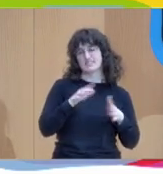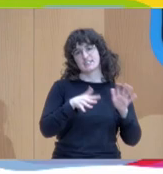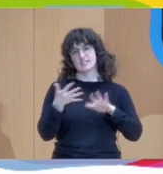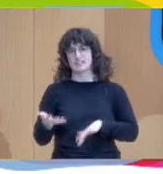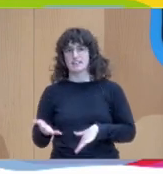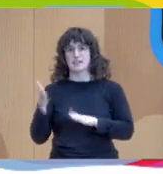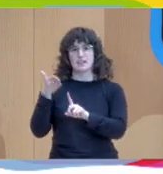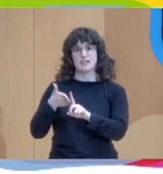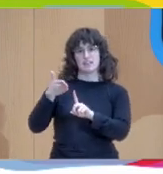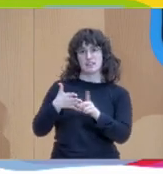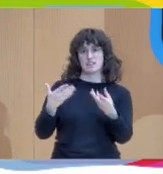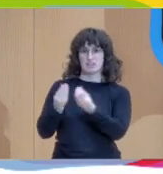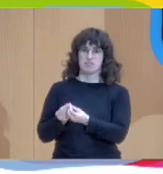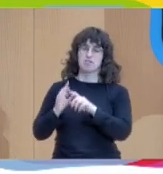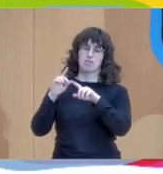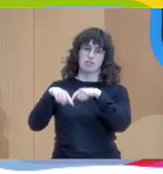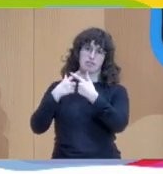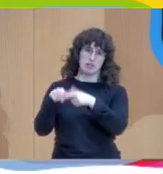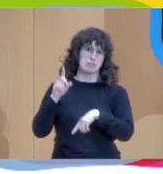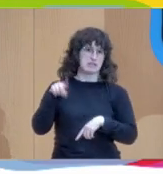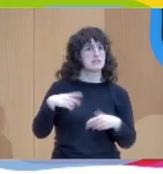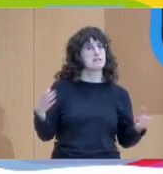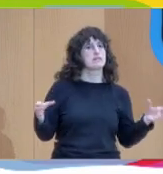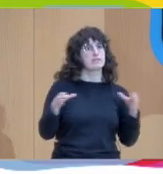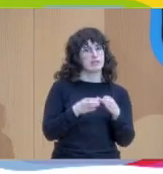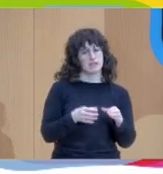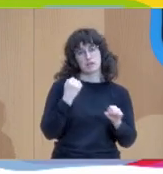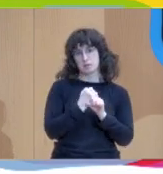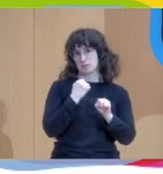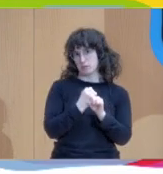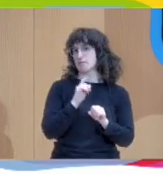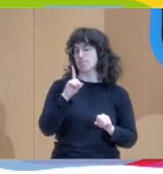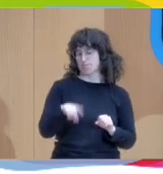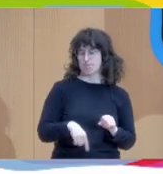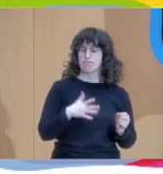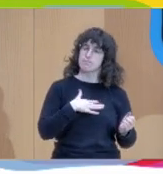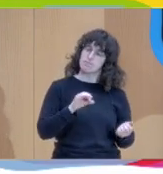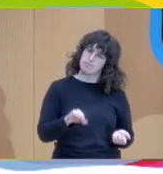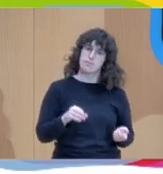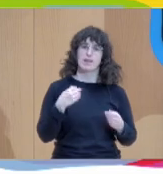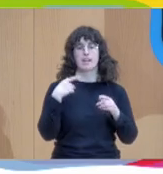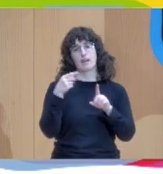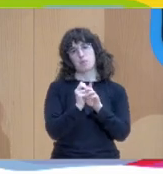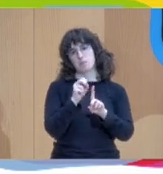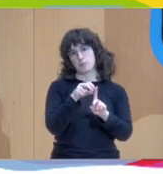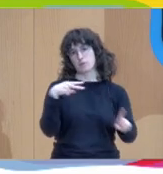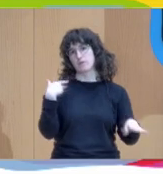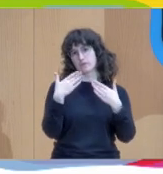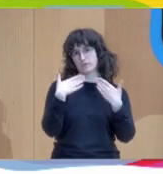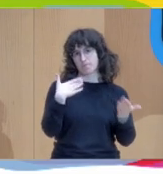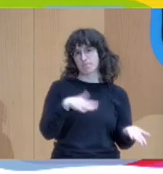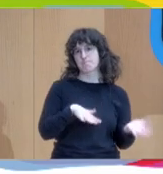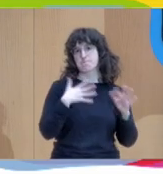equipos de trabajo con el enfoque dialógico para poder implementar. Perfecto. Sonia, qué gusto, ¿no? Lo de sentirse